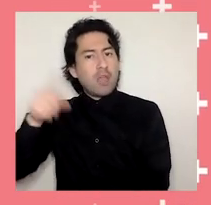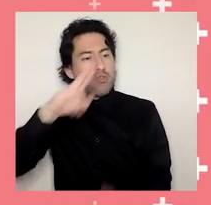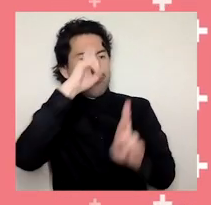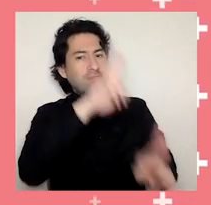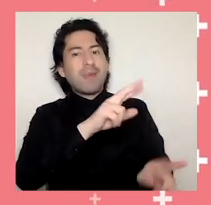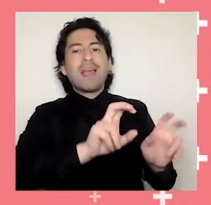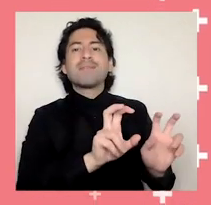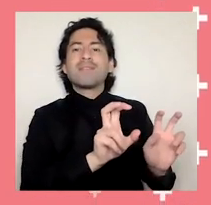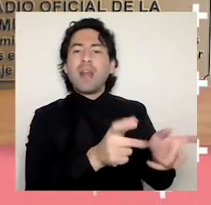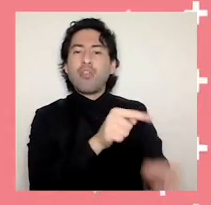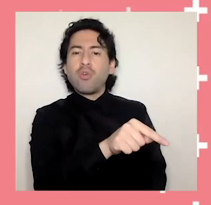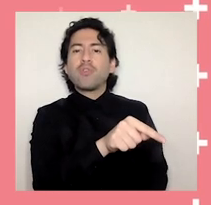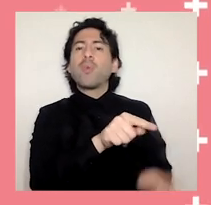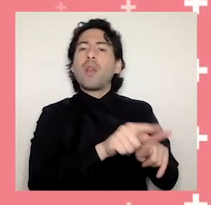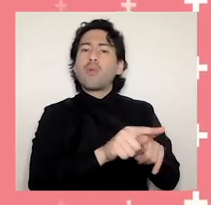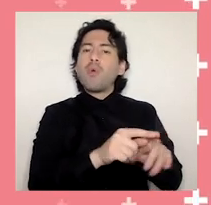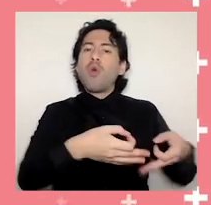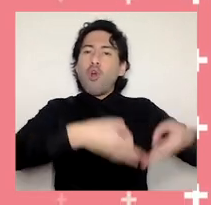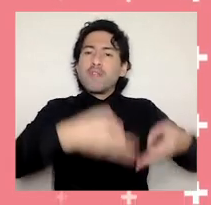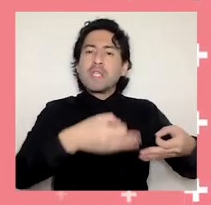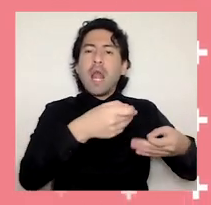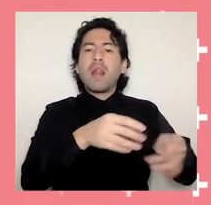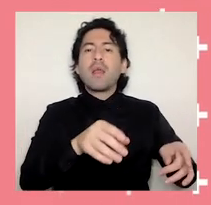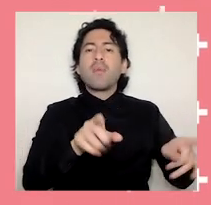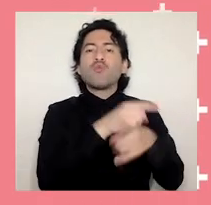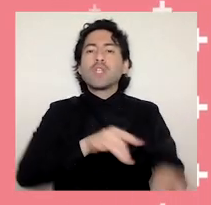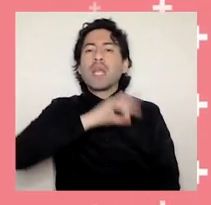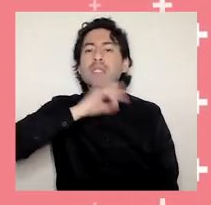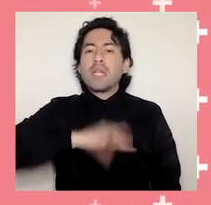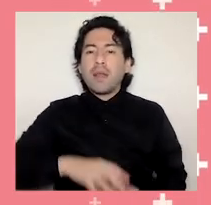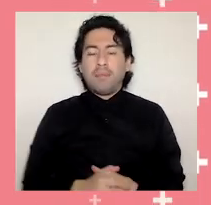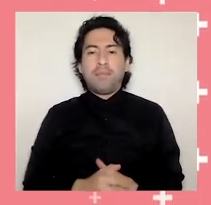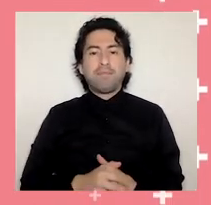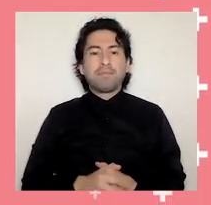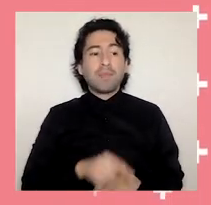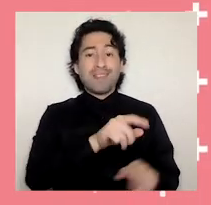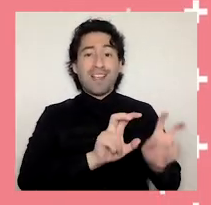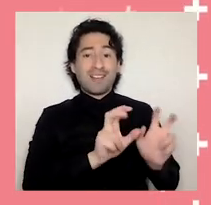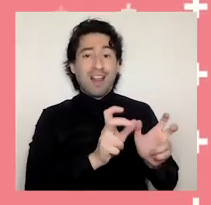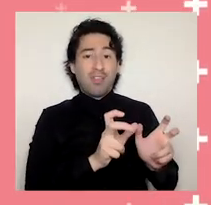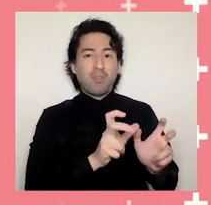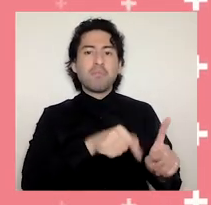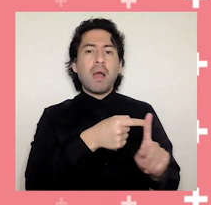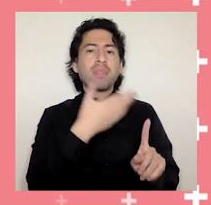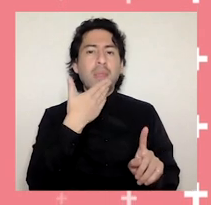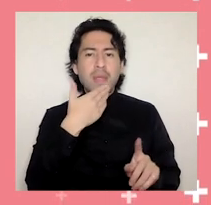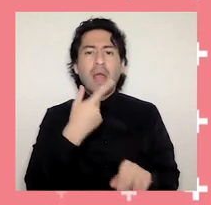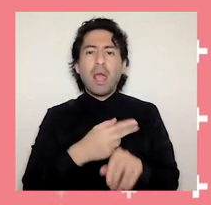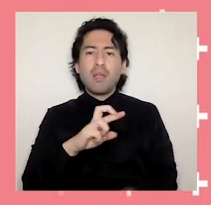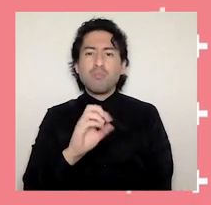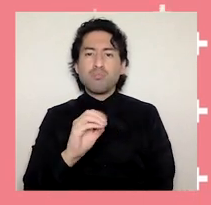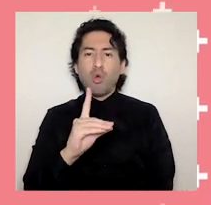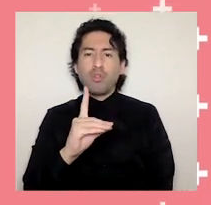oficial de la música chilena. La radio además grabó podcasts con noticias y programas para ser